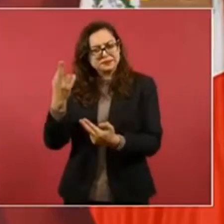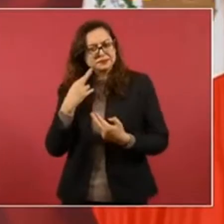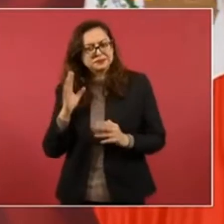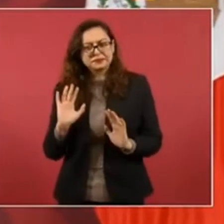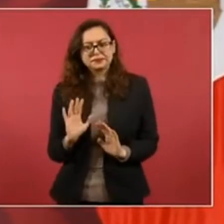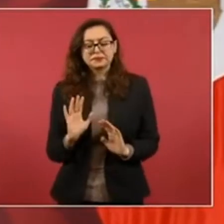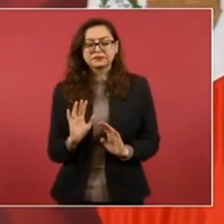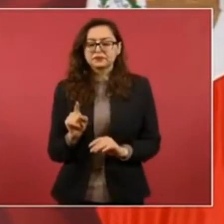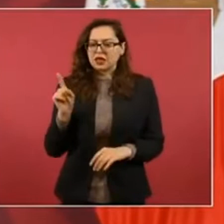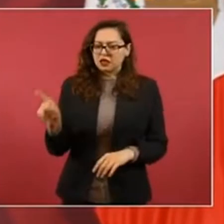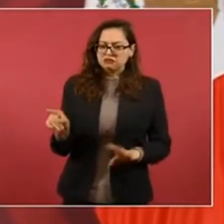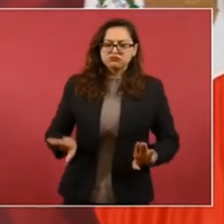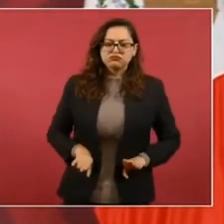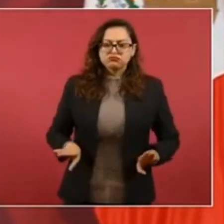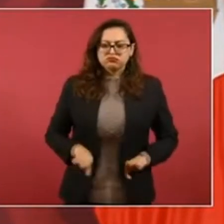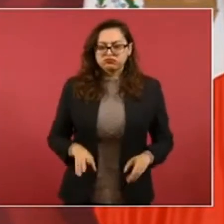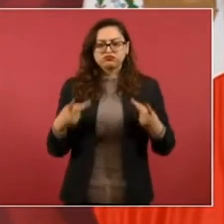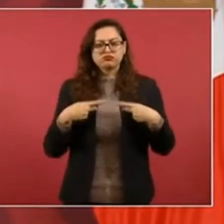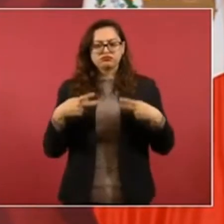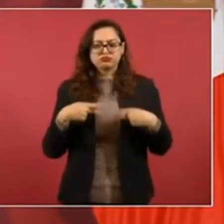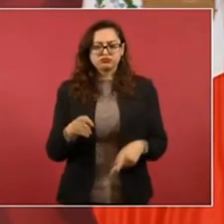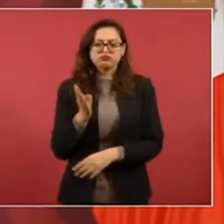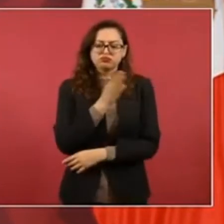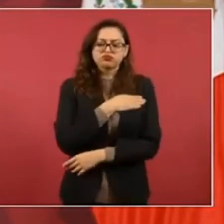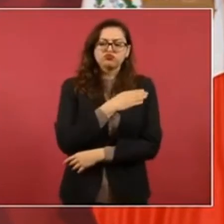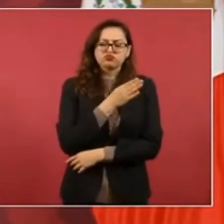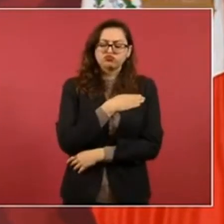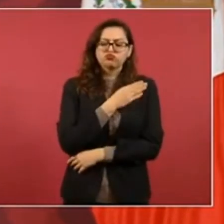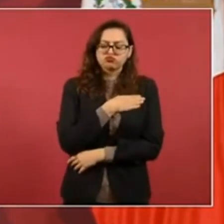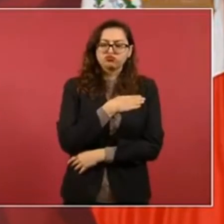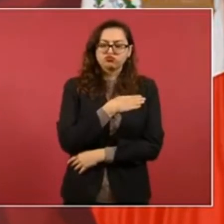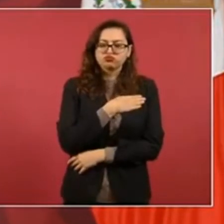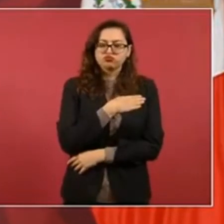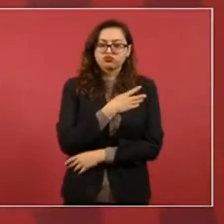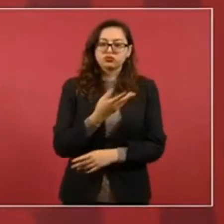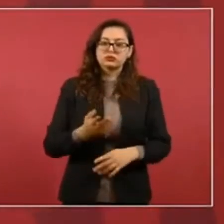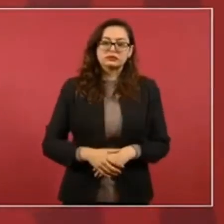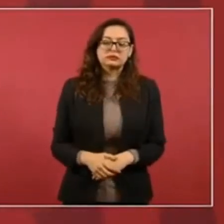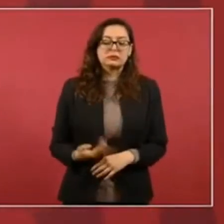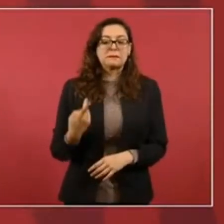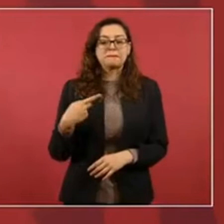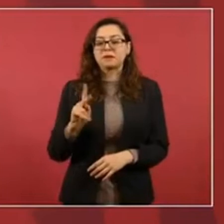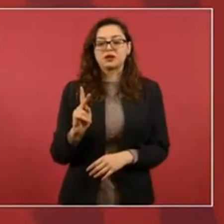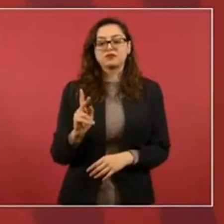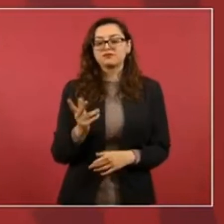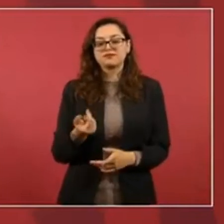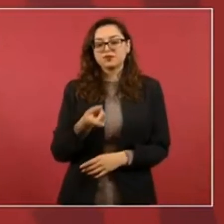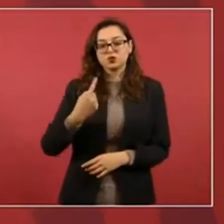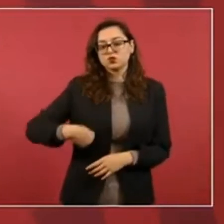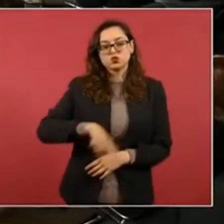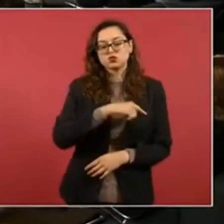nada más que a nosotros ya nos parece inaceptable